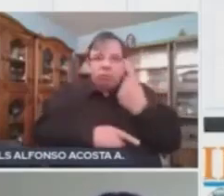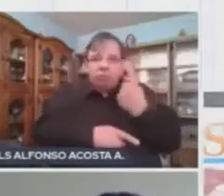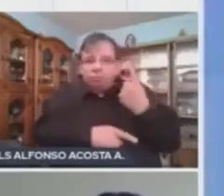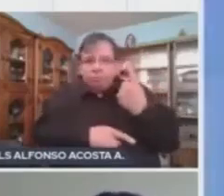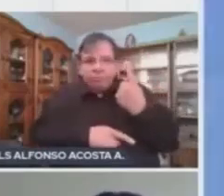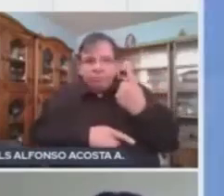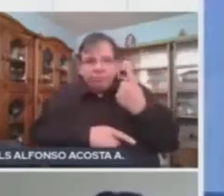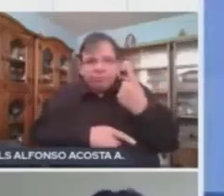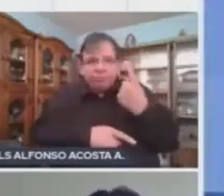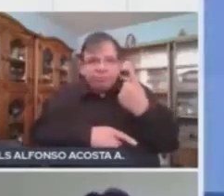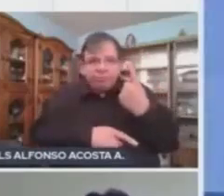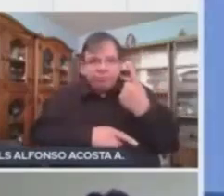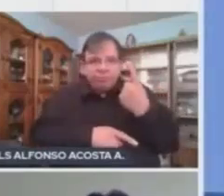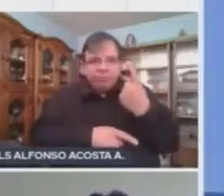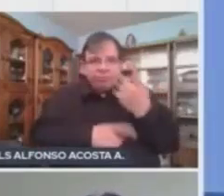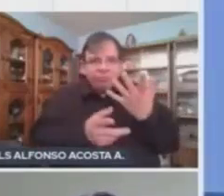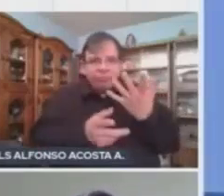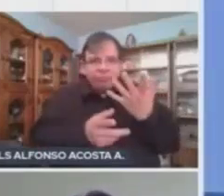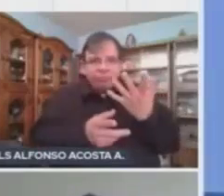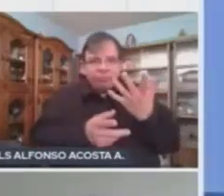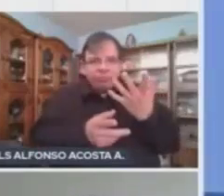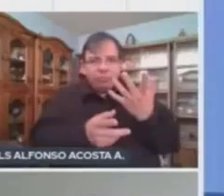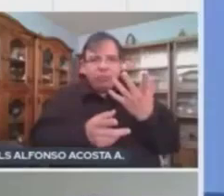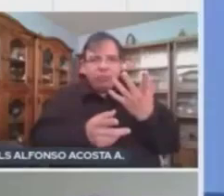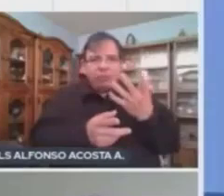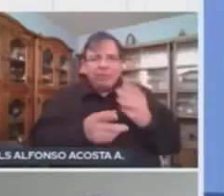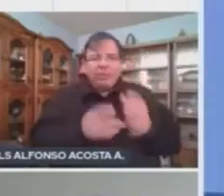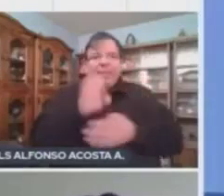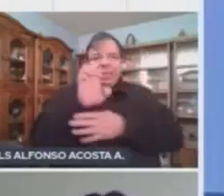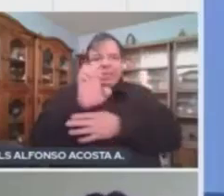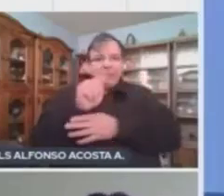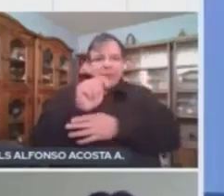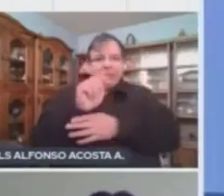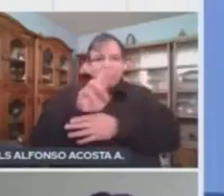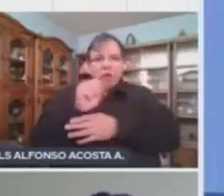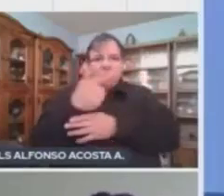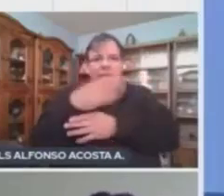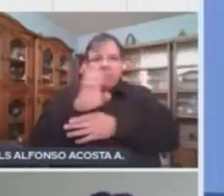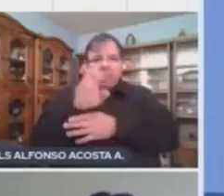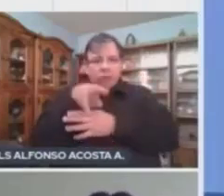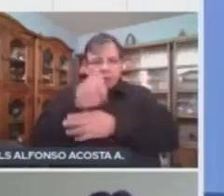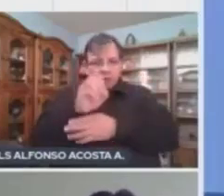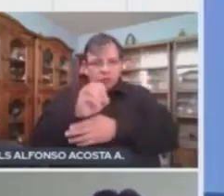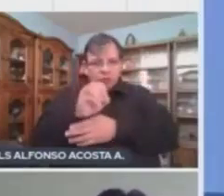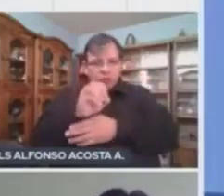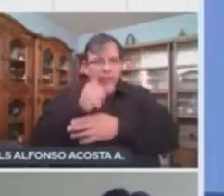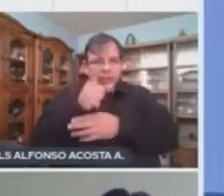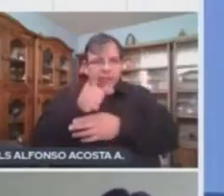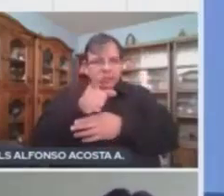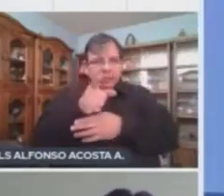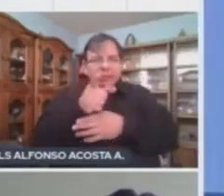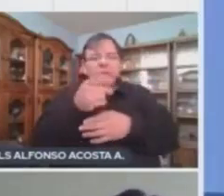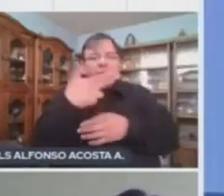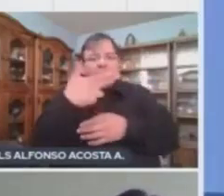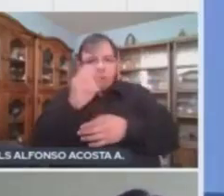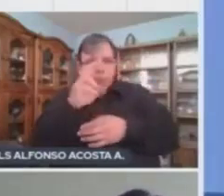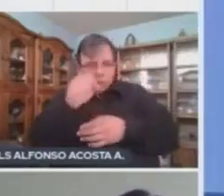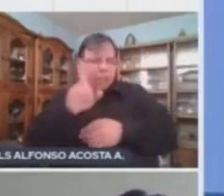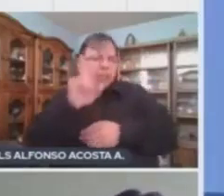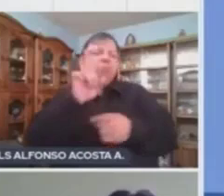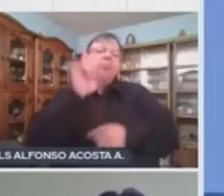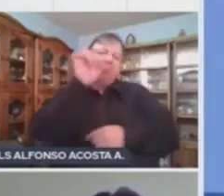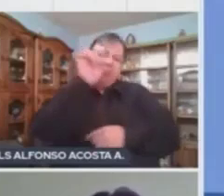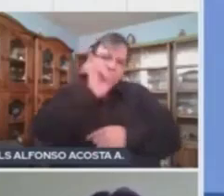que son los estrógenos. Los estrógenos es la hormona femenina